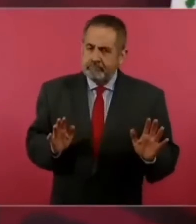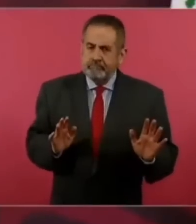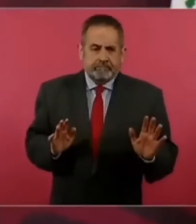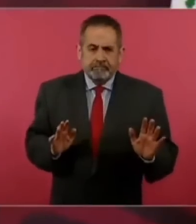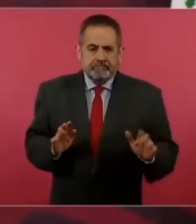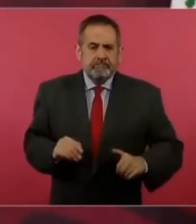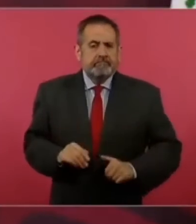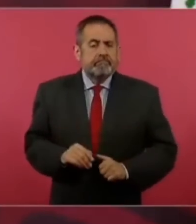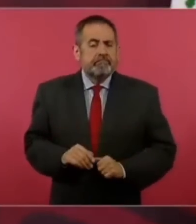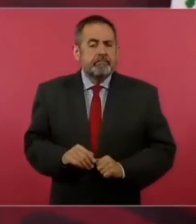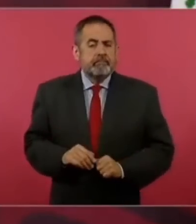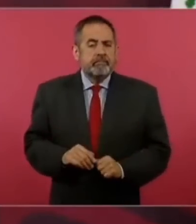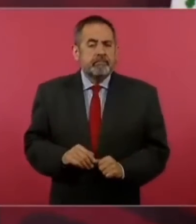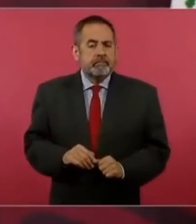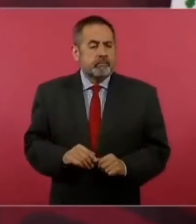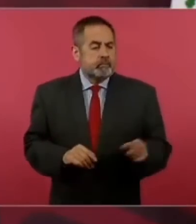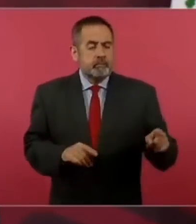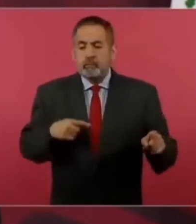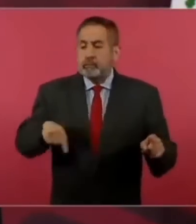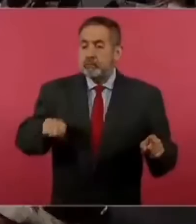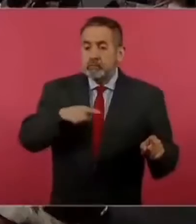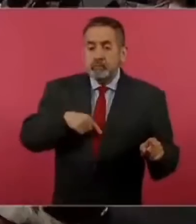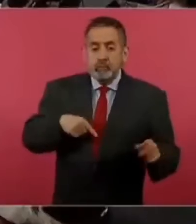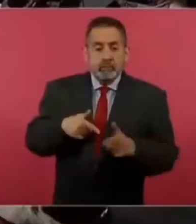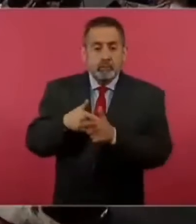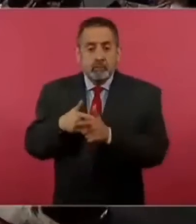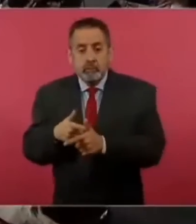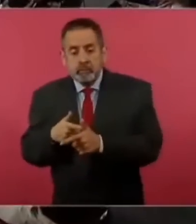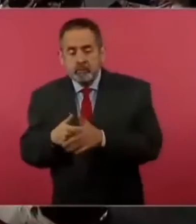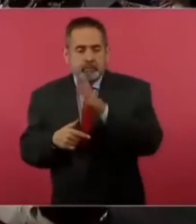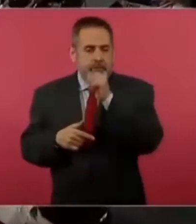que este que no podemos nosotros